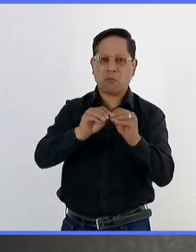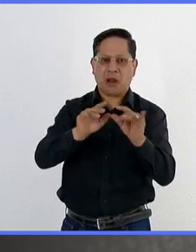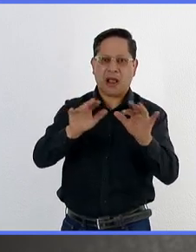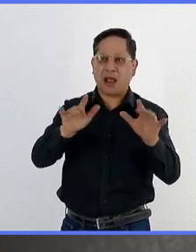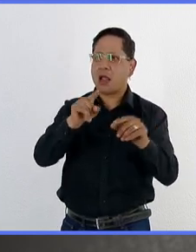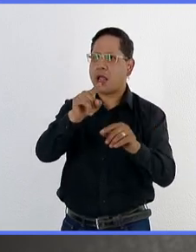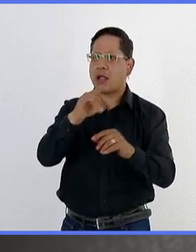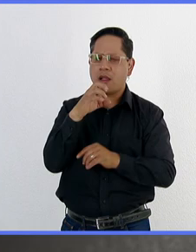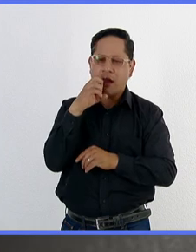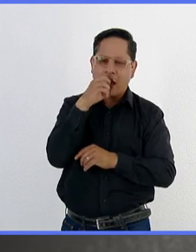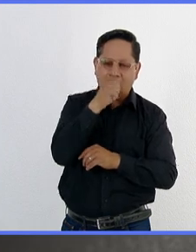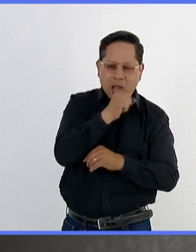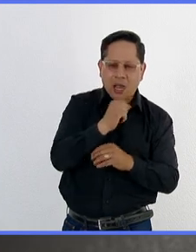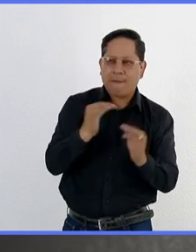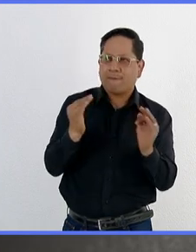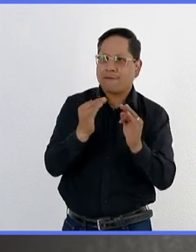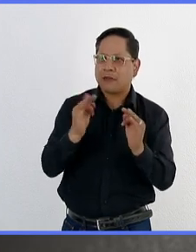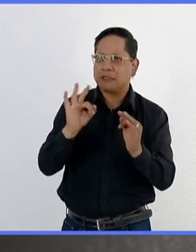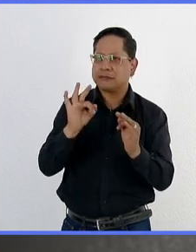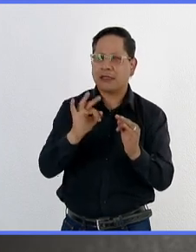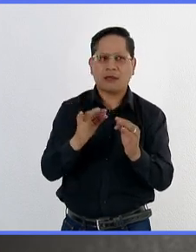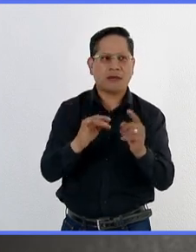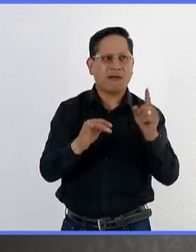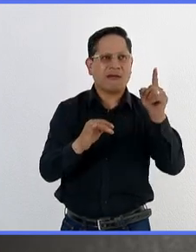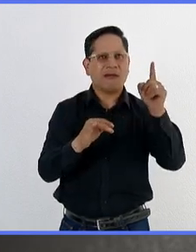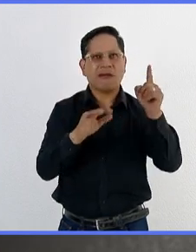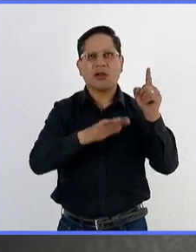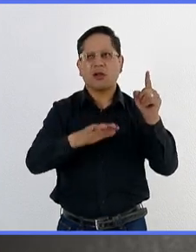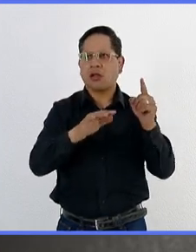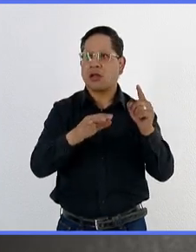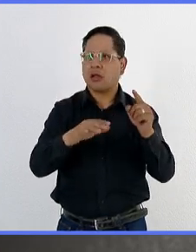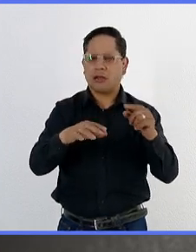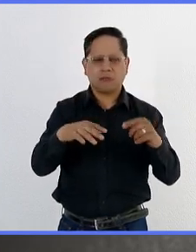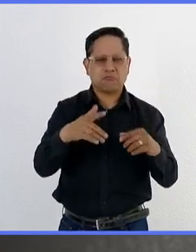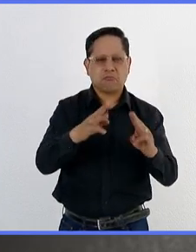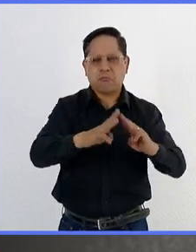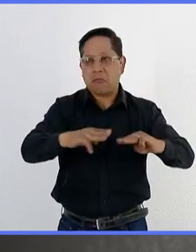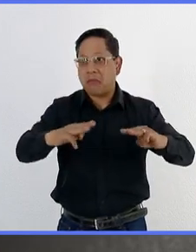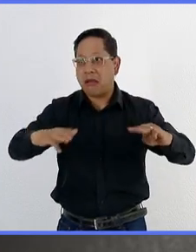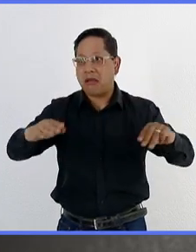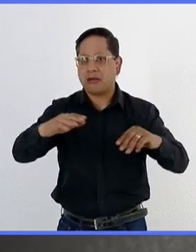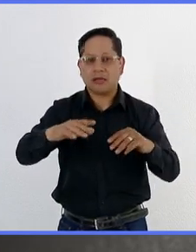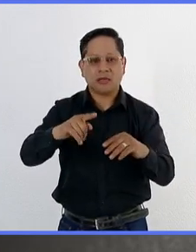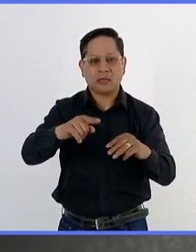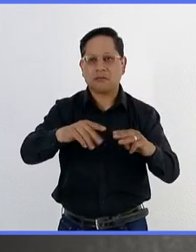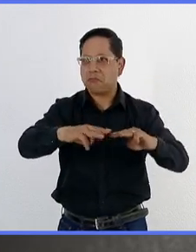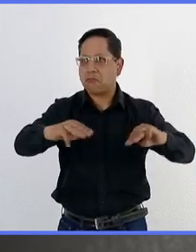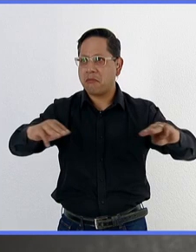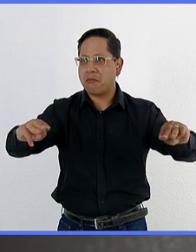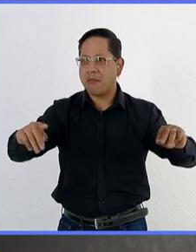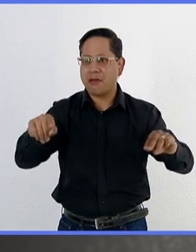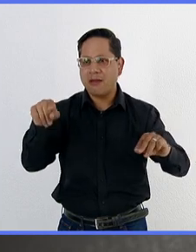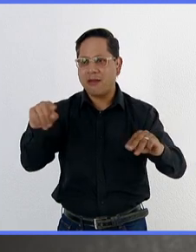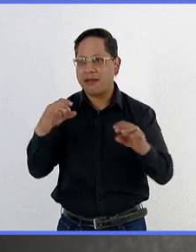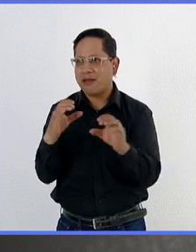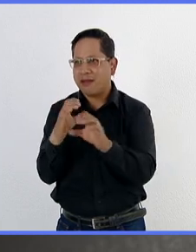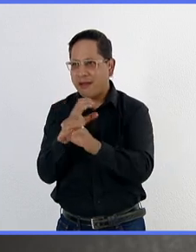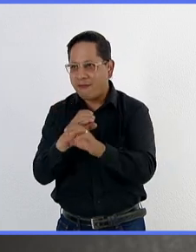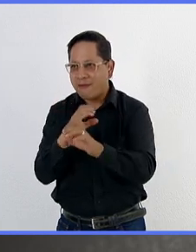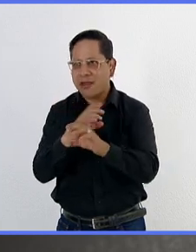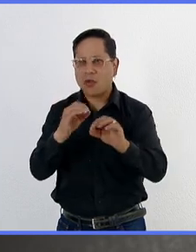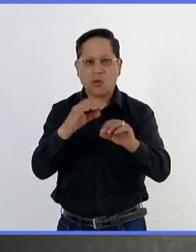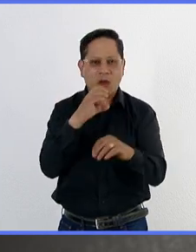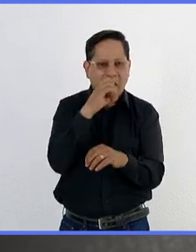a muchas condiciones climáticas, la podemos encontrar desde zonas costeras hasta zonas frías, donde está el café. Entonces es muy